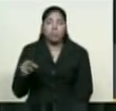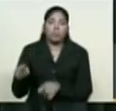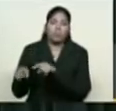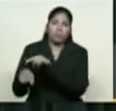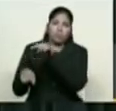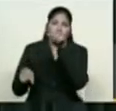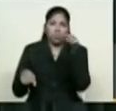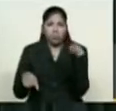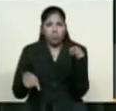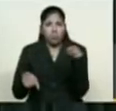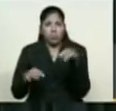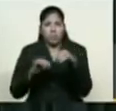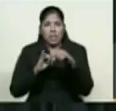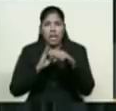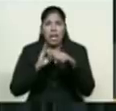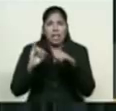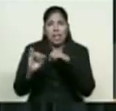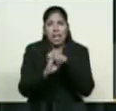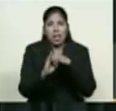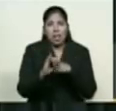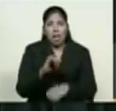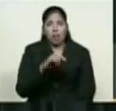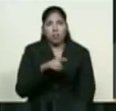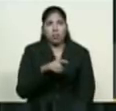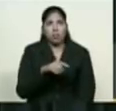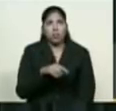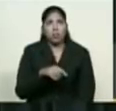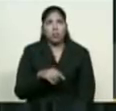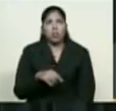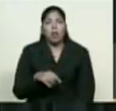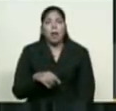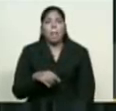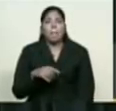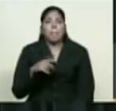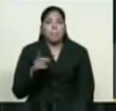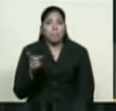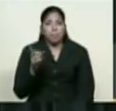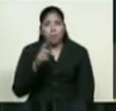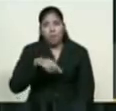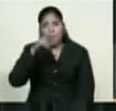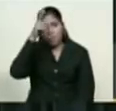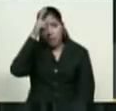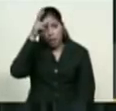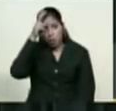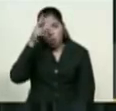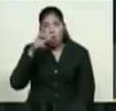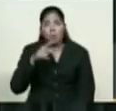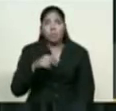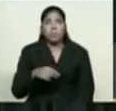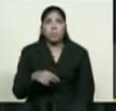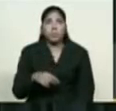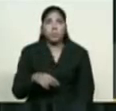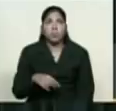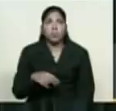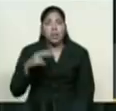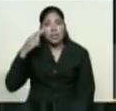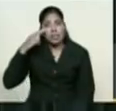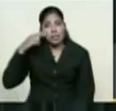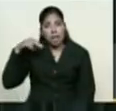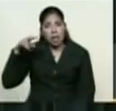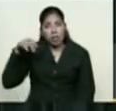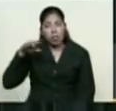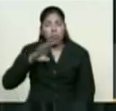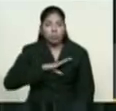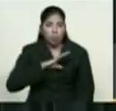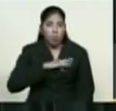en el territorio insular de Miranda, Paraguaná, en el estado Falcón, Ureña, San Antonio, en el estado Táchira.